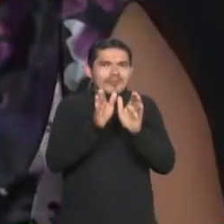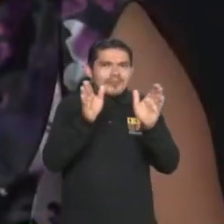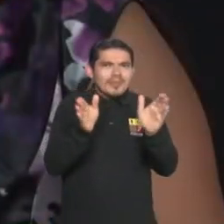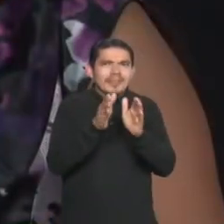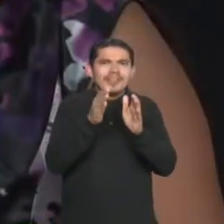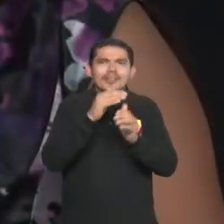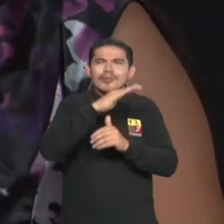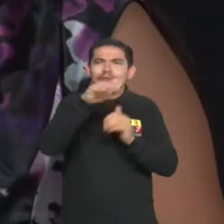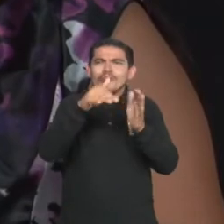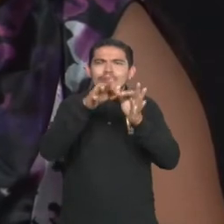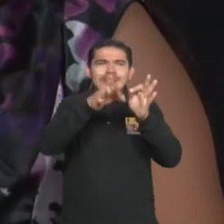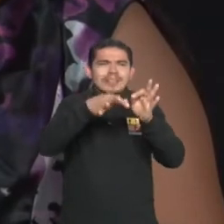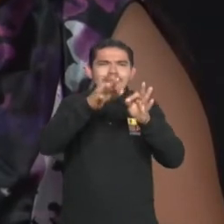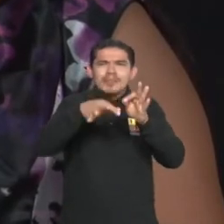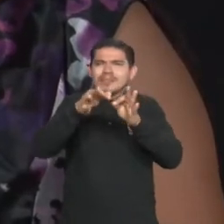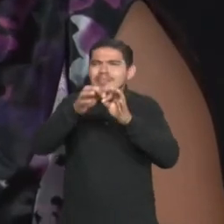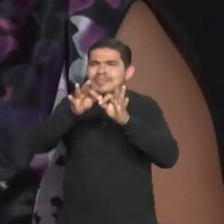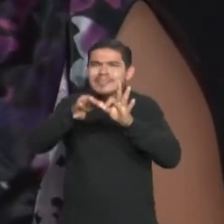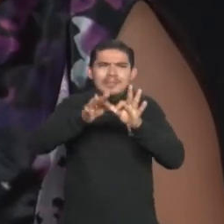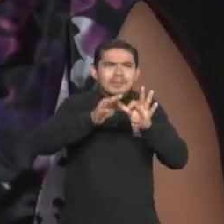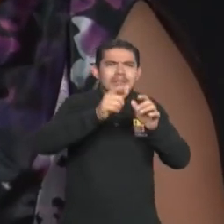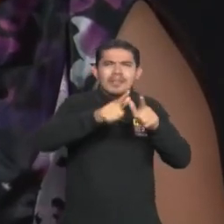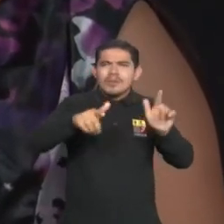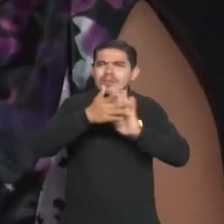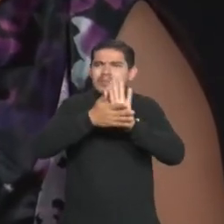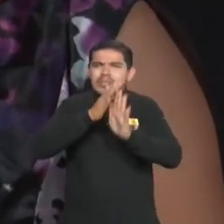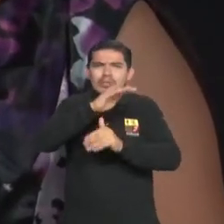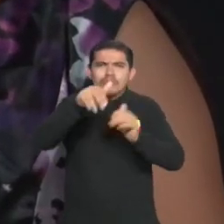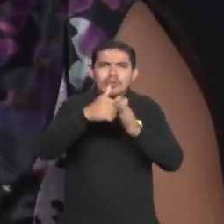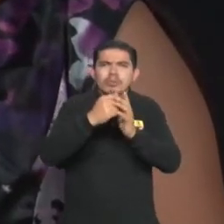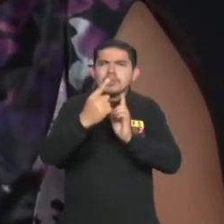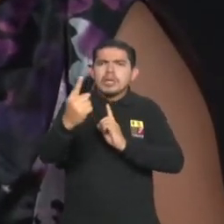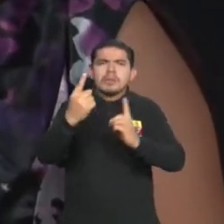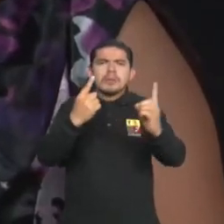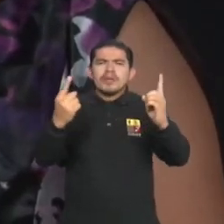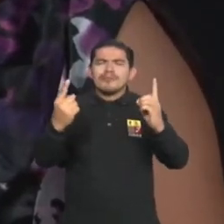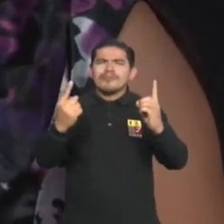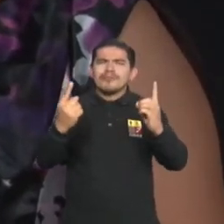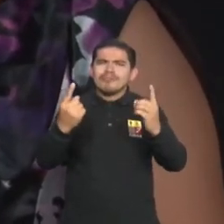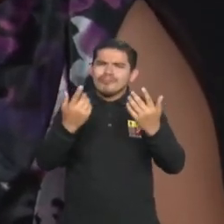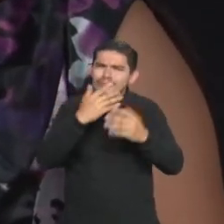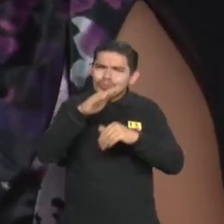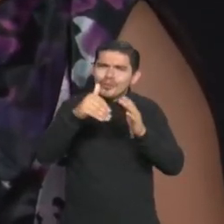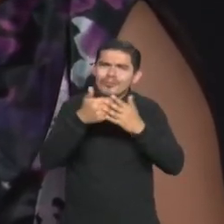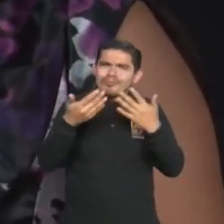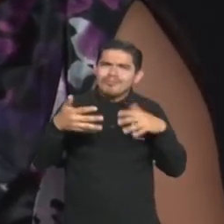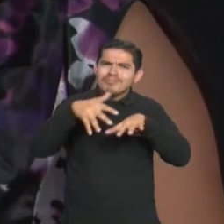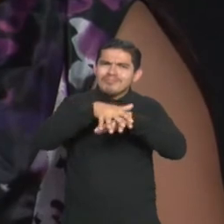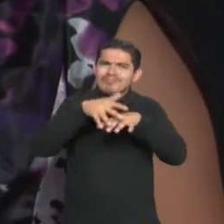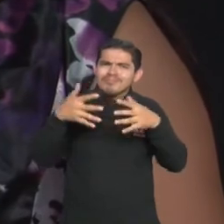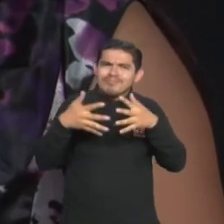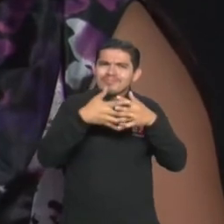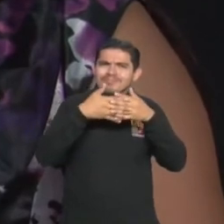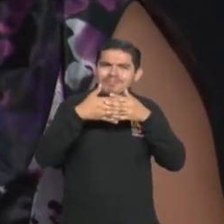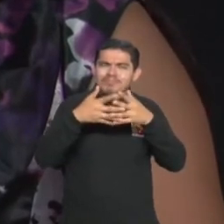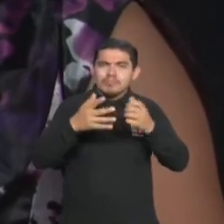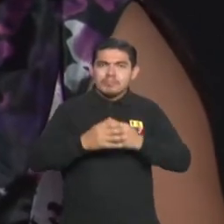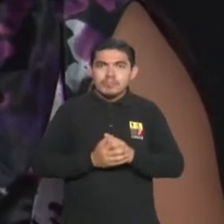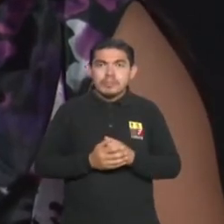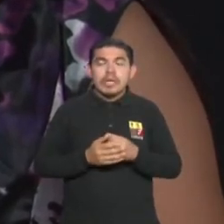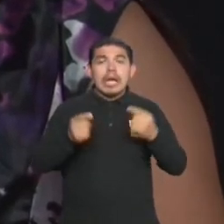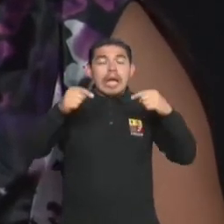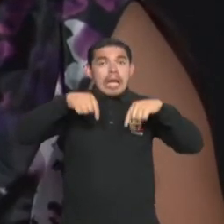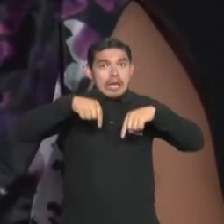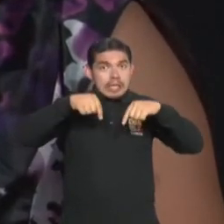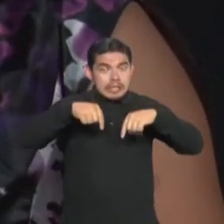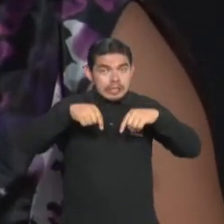unirnos todos los intérpretes de lengua de señas debido a que no es nada desconocido para la opinión pública que la interpretación aquí